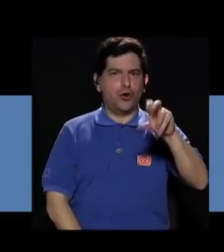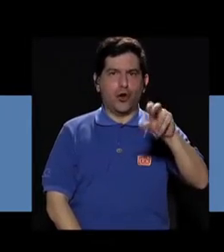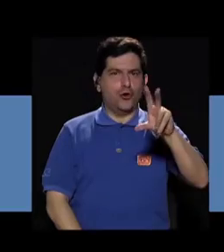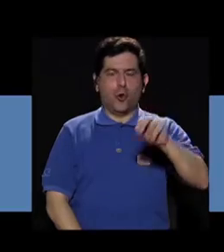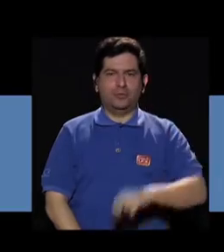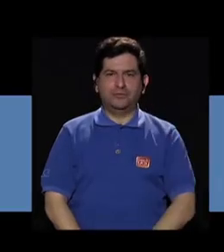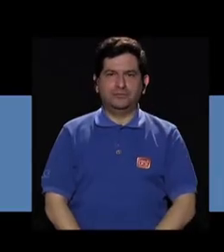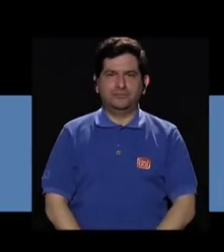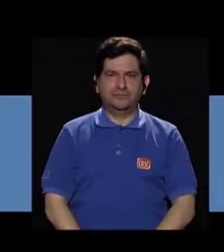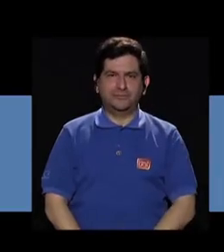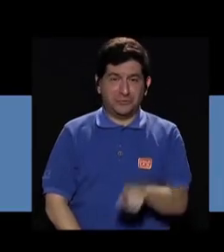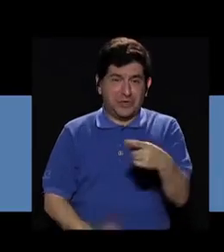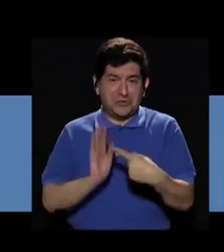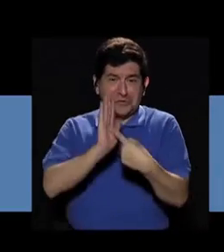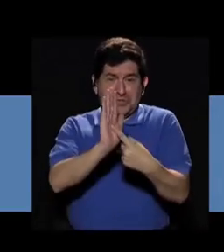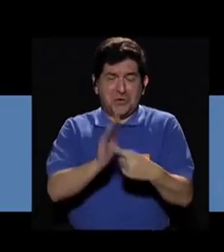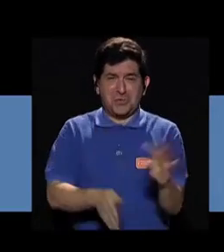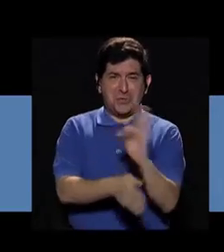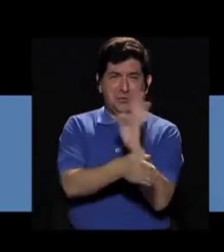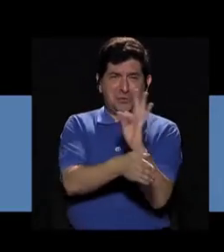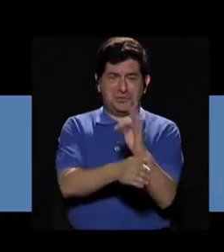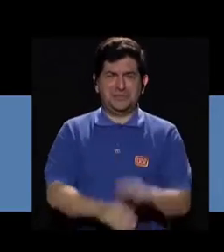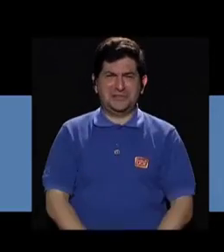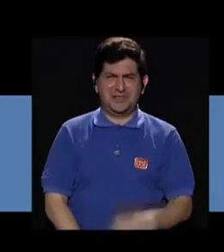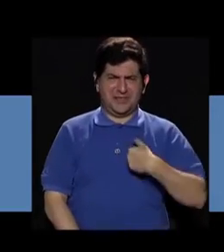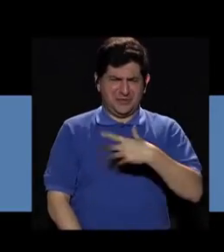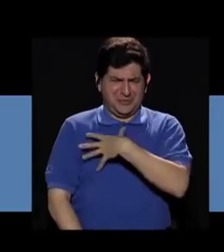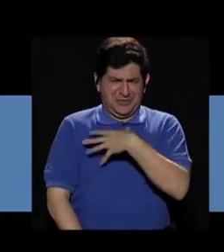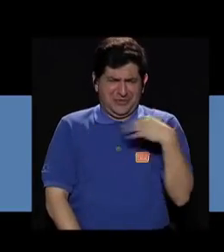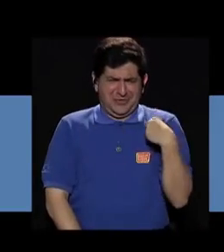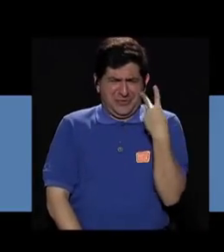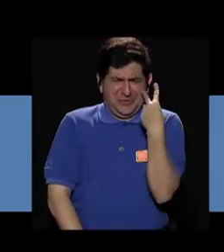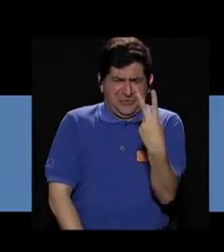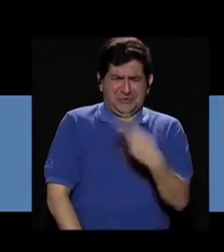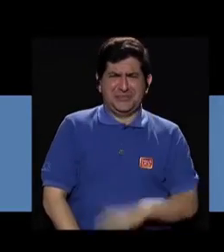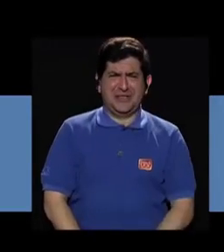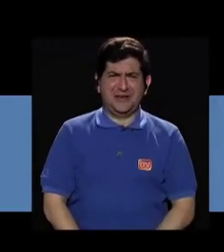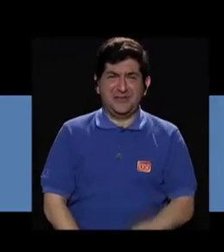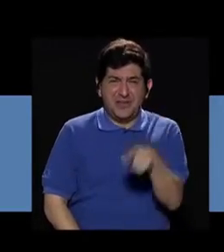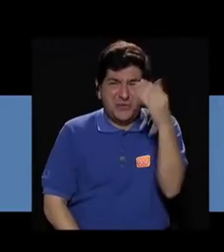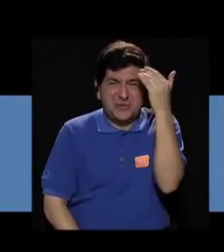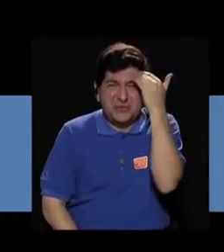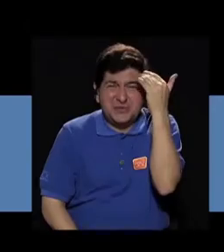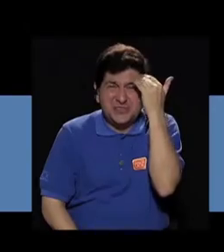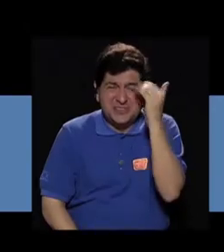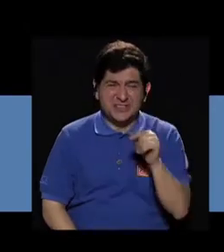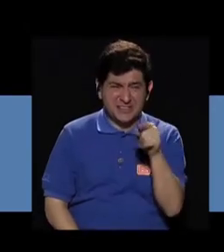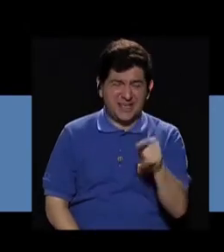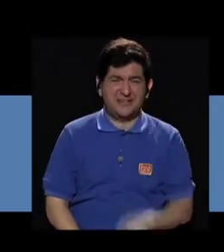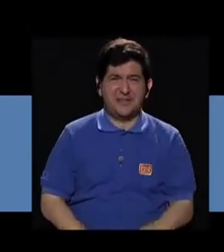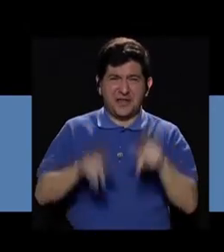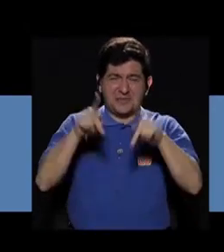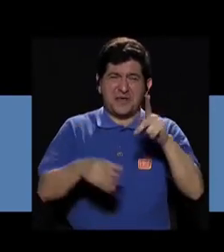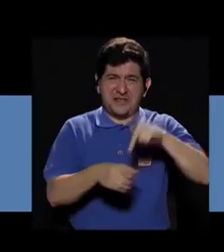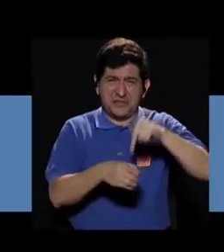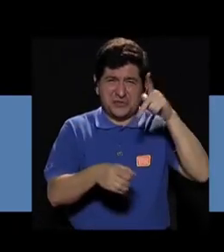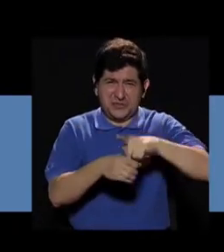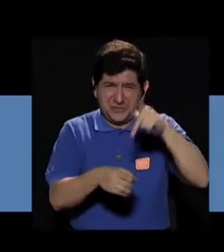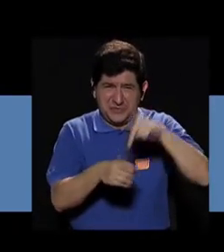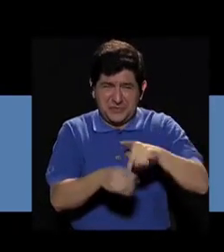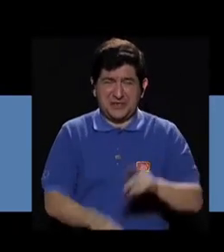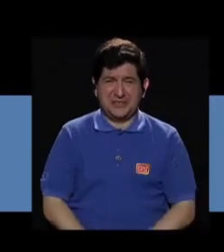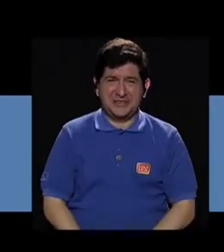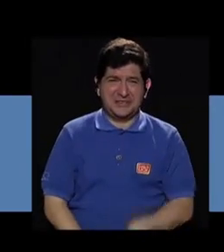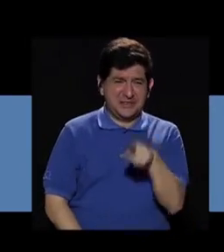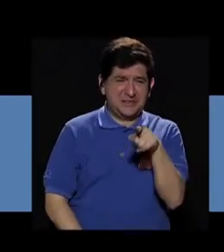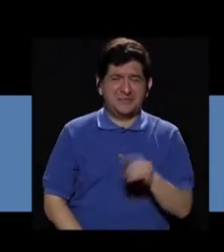No, no, no, no, que cuando lo presentan así por la tele, a mí no me gusta ver, porque, tú sabes, que yo estoy, cuando veo a esas gentes que